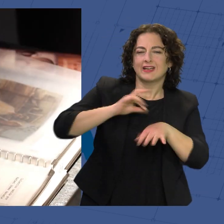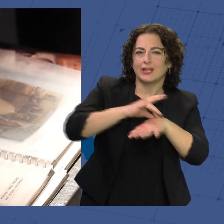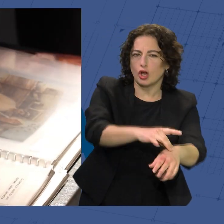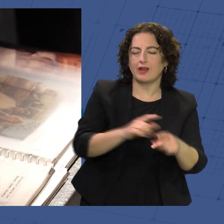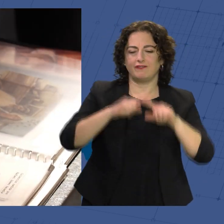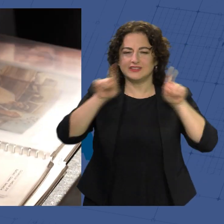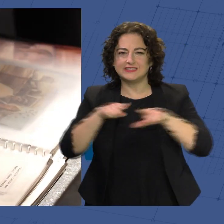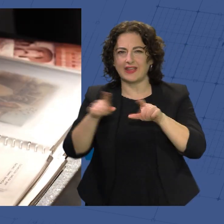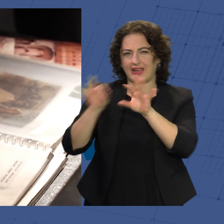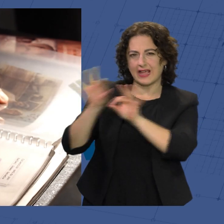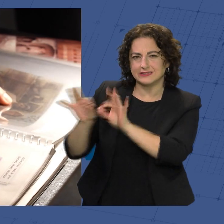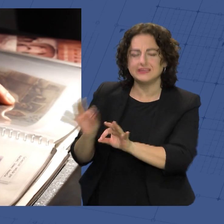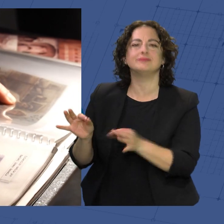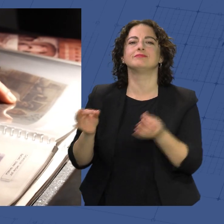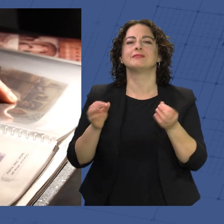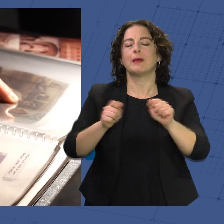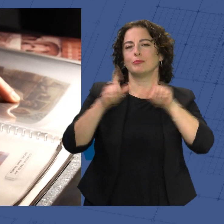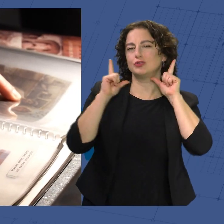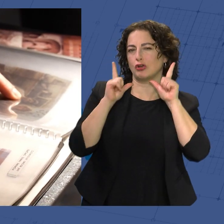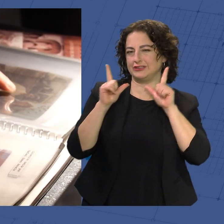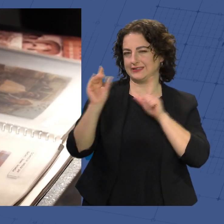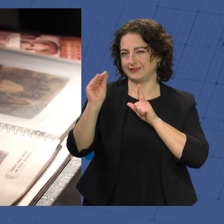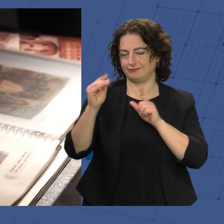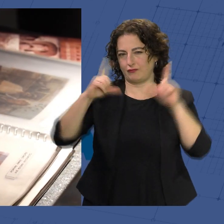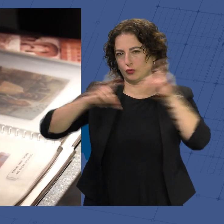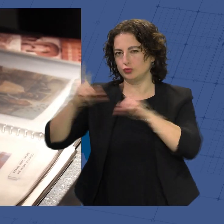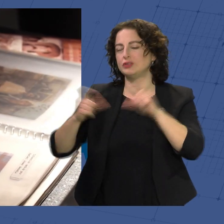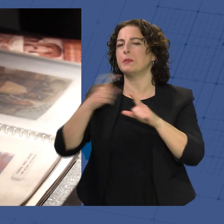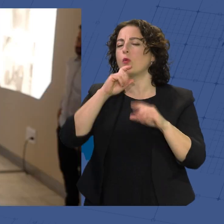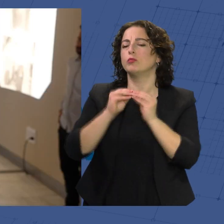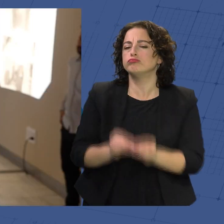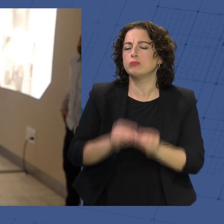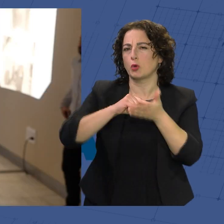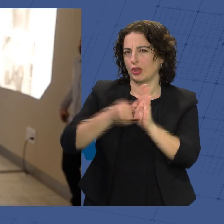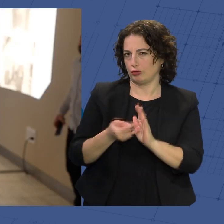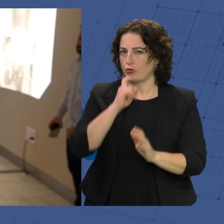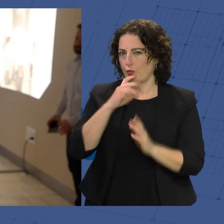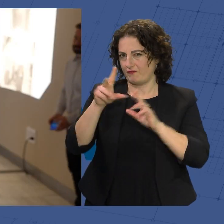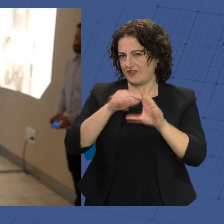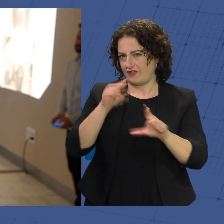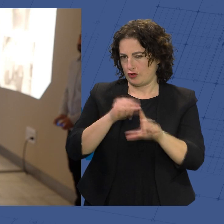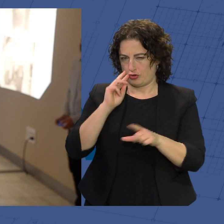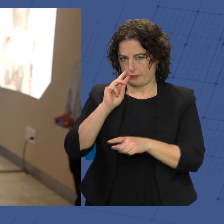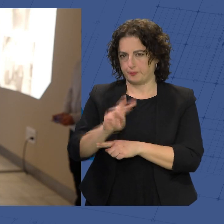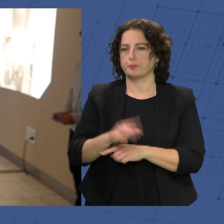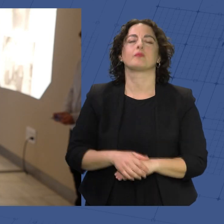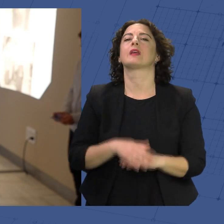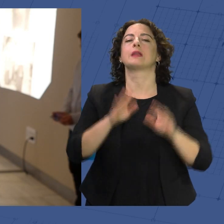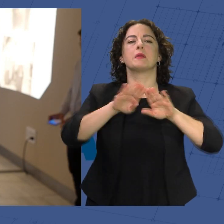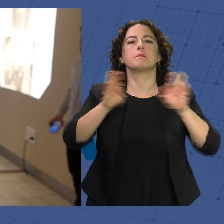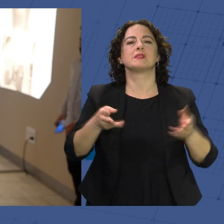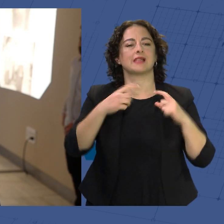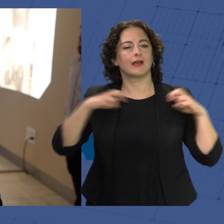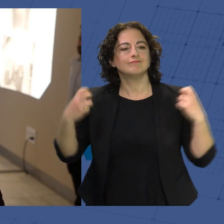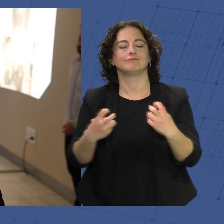casting, retratos de los protagonistas y un vídeo recopilatorio del making of de este proyecto. Que va muy completo porque además va con mesas redondas, que es